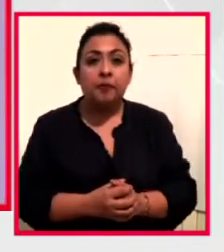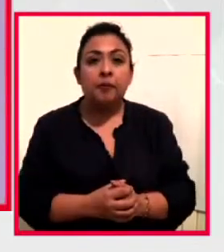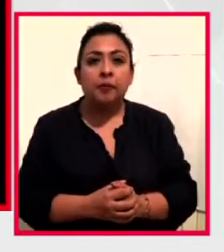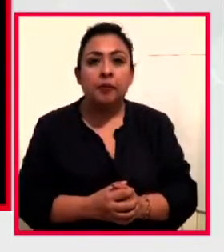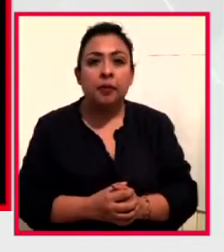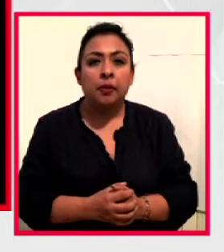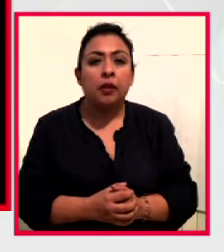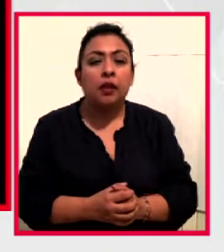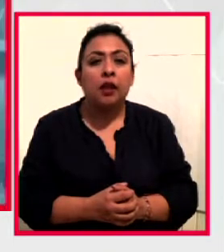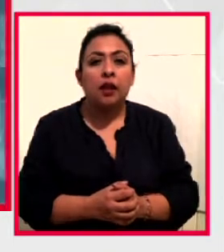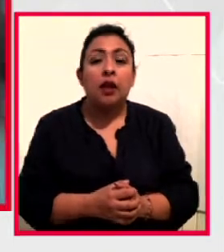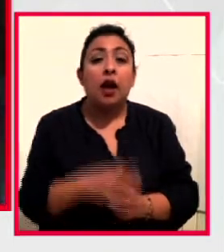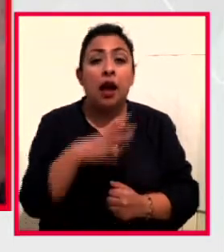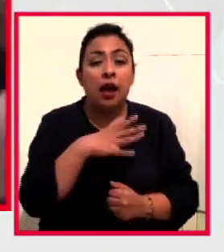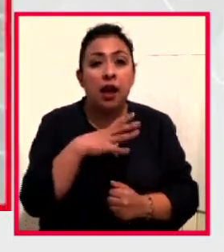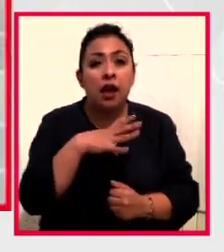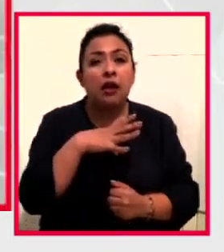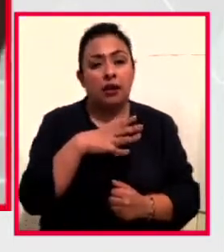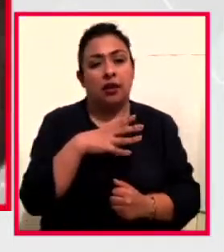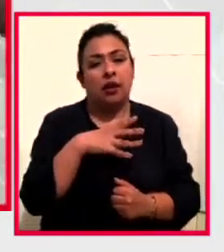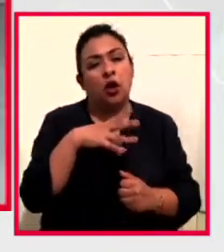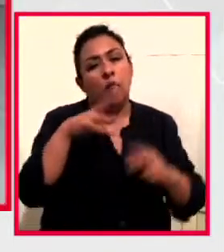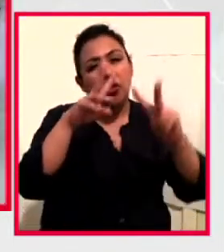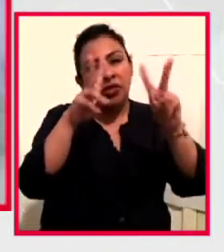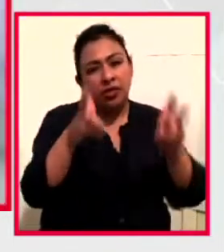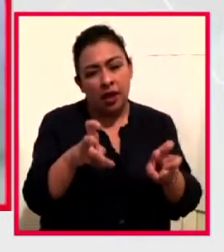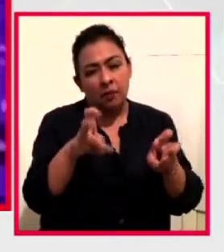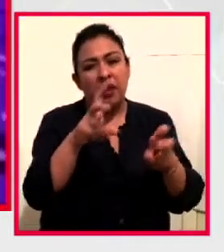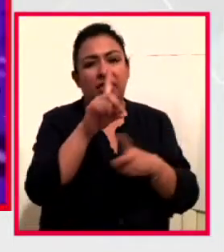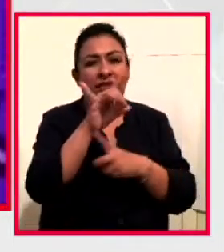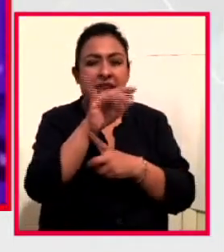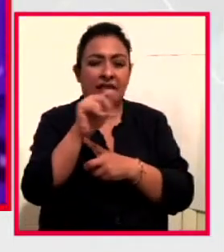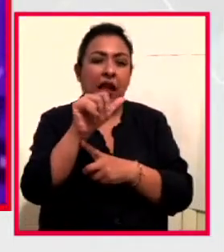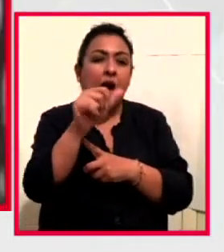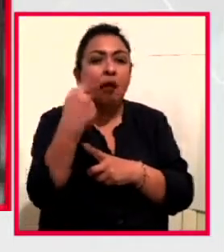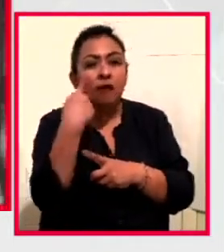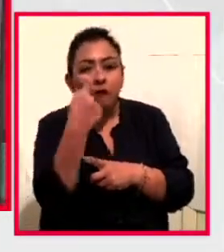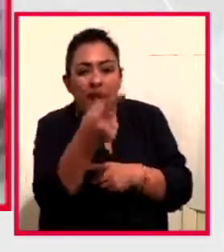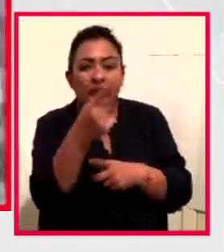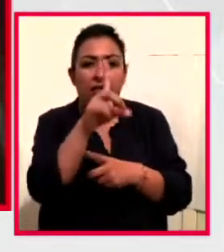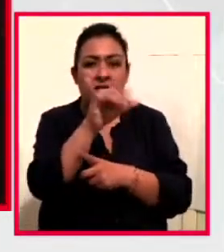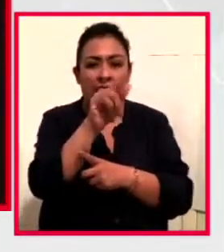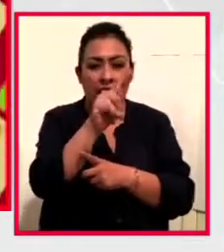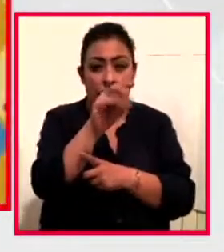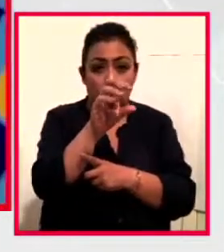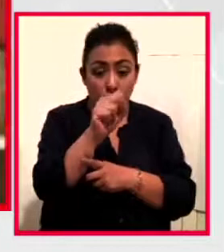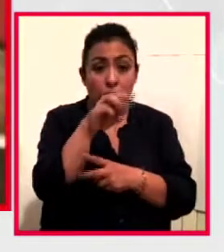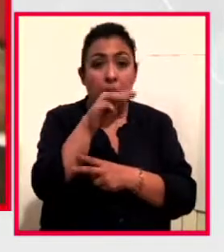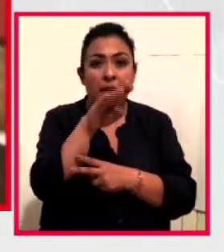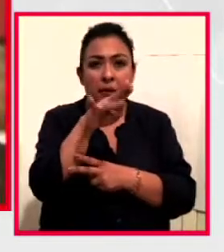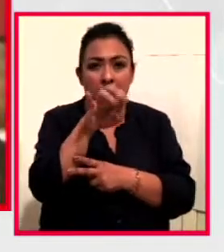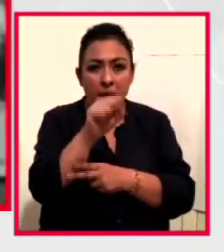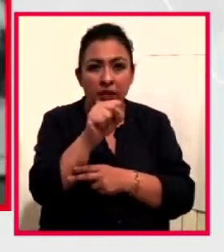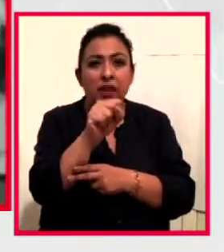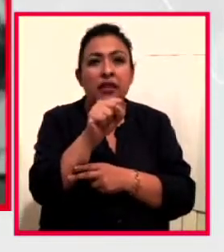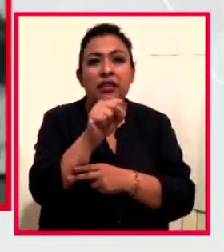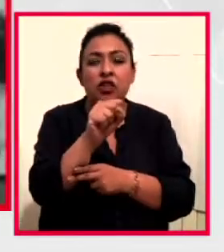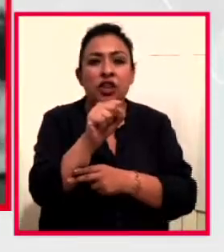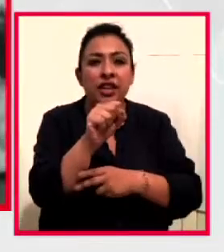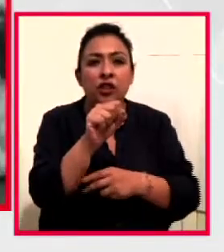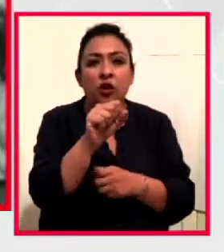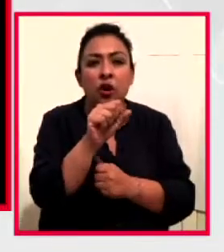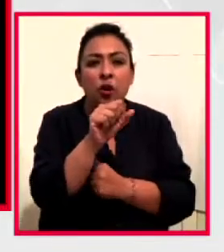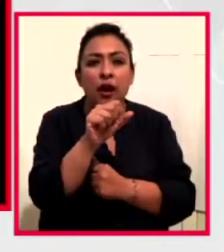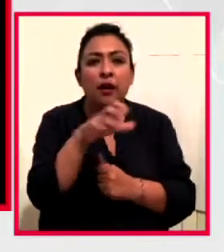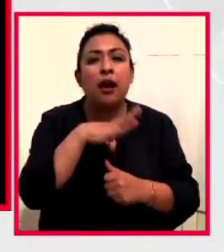Los interesados en crear contenidos y piezas digitales en los campos de visualización de datos, memes críticos, juegos de rol, juegos de